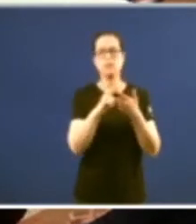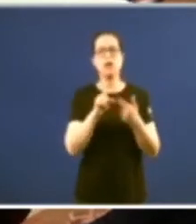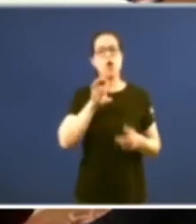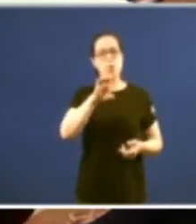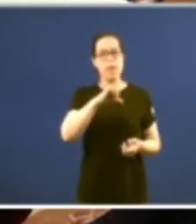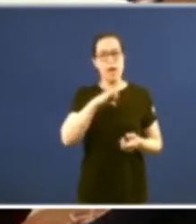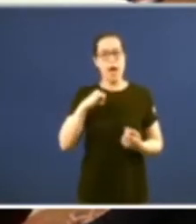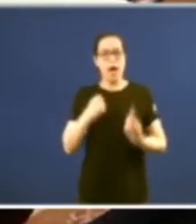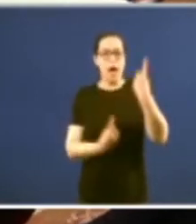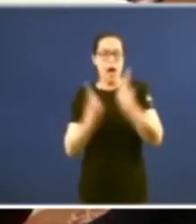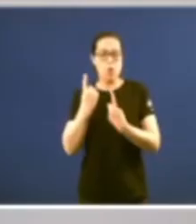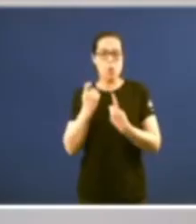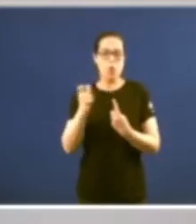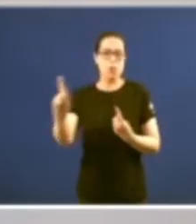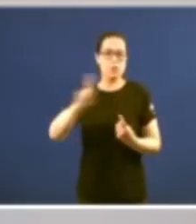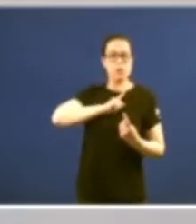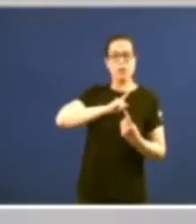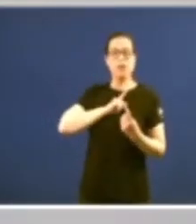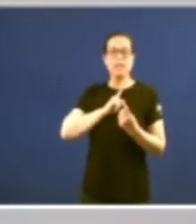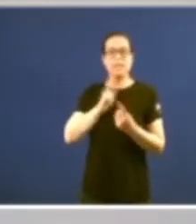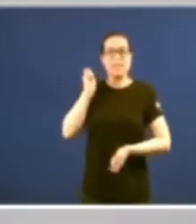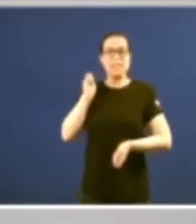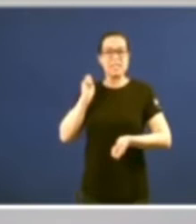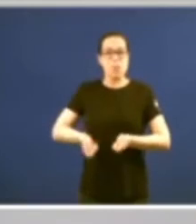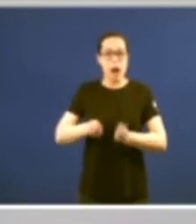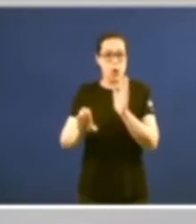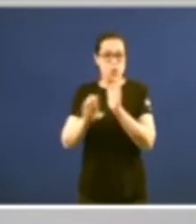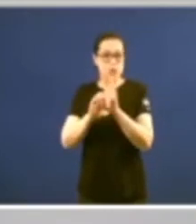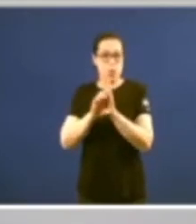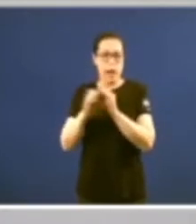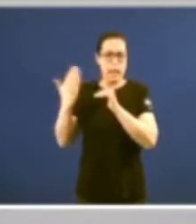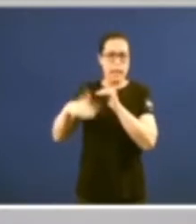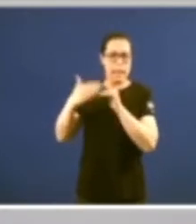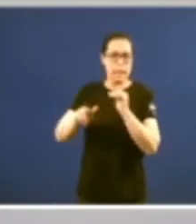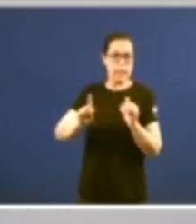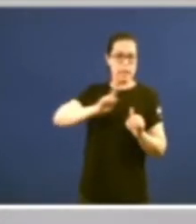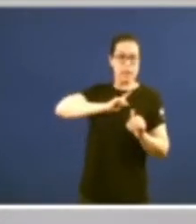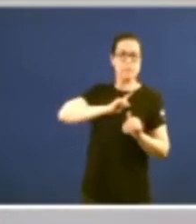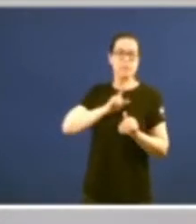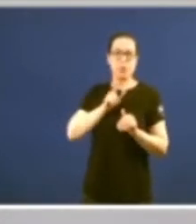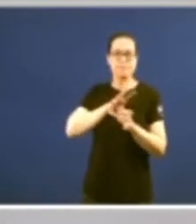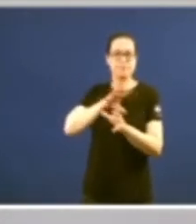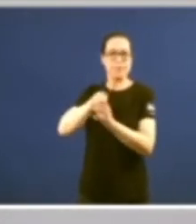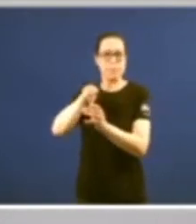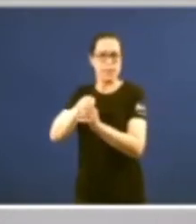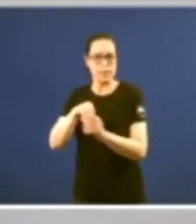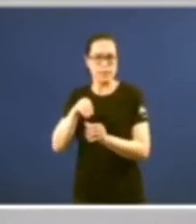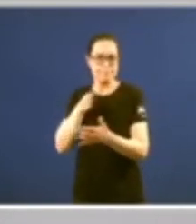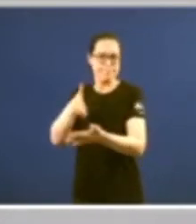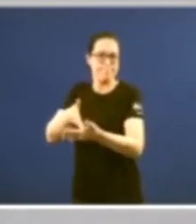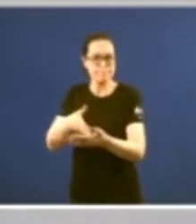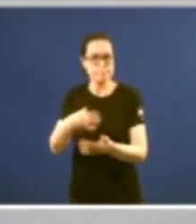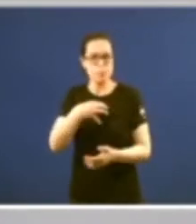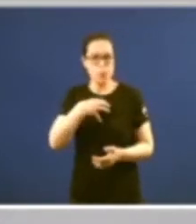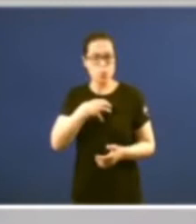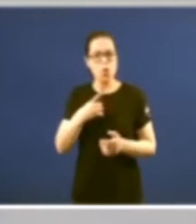limitada por resoluciones del propio tribunal constitucional por entender que invadían cuestiones de competencia porque incidían en lo básico la